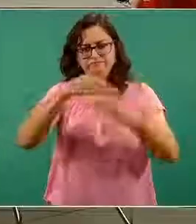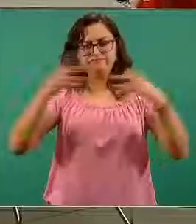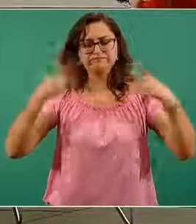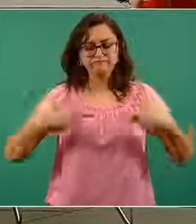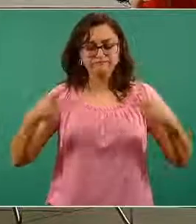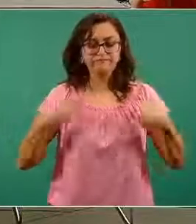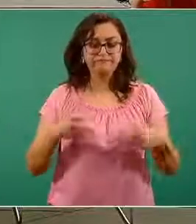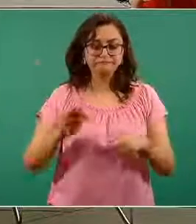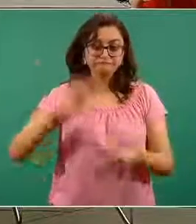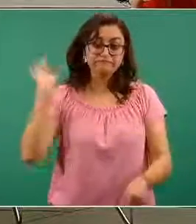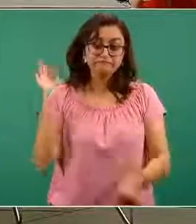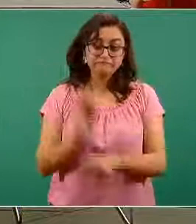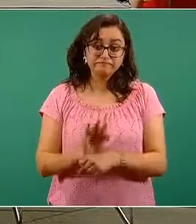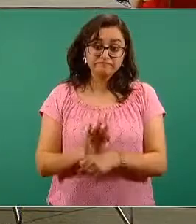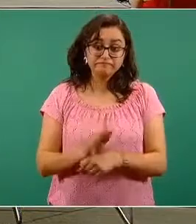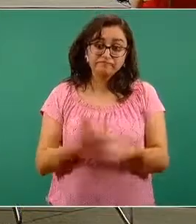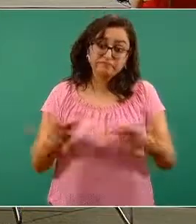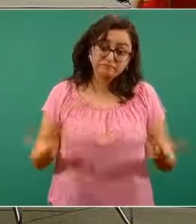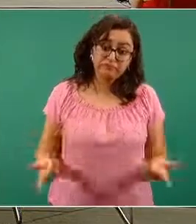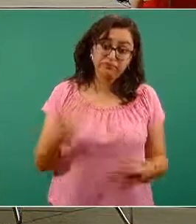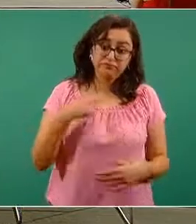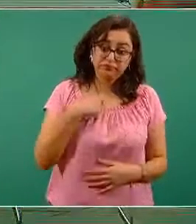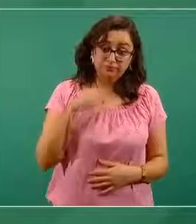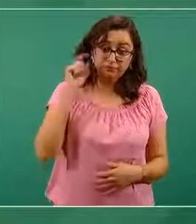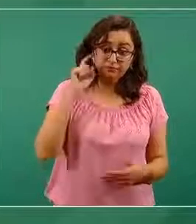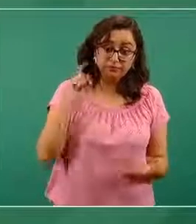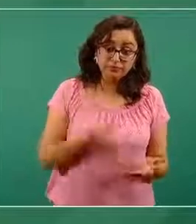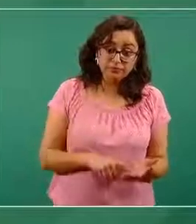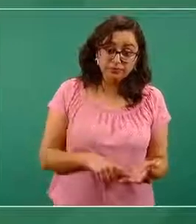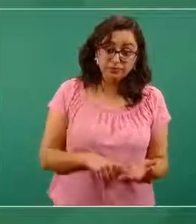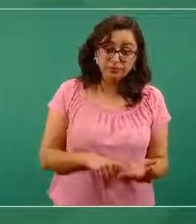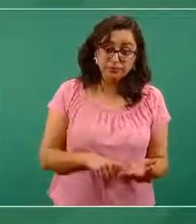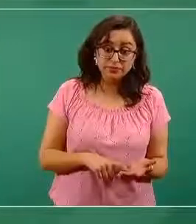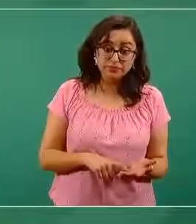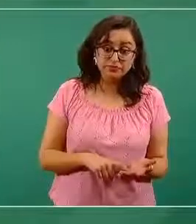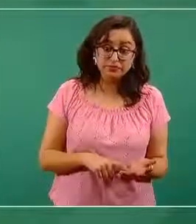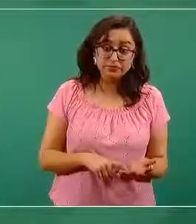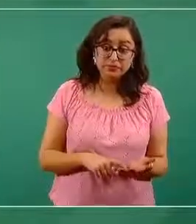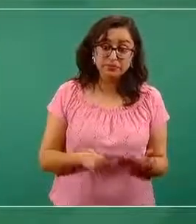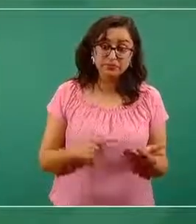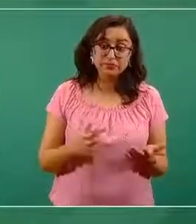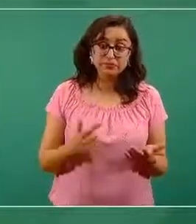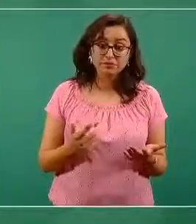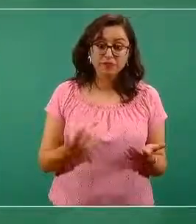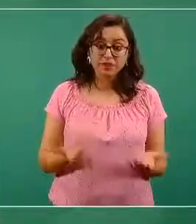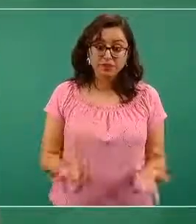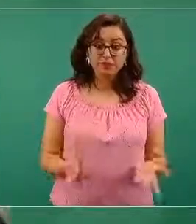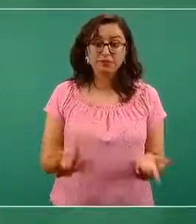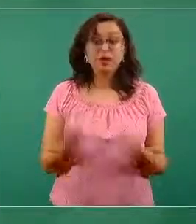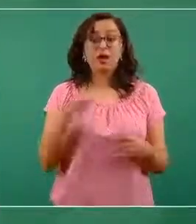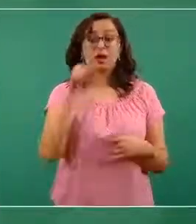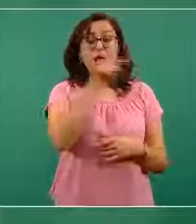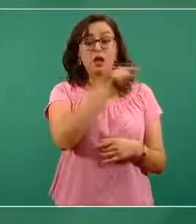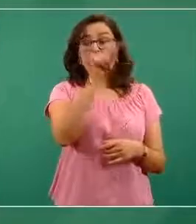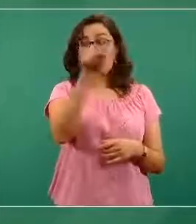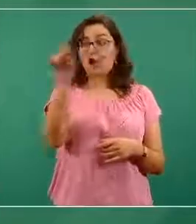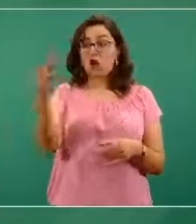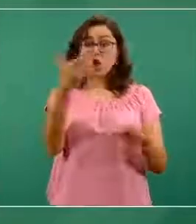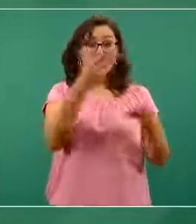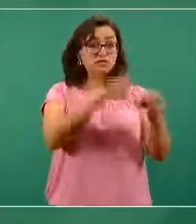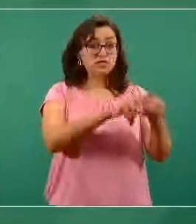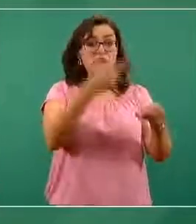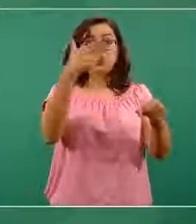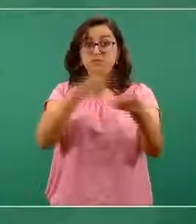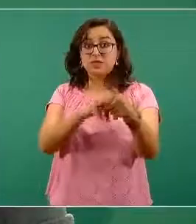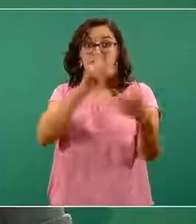personas en nuestro país. Me parece que hay que ver en cada unidad hospitalaria cuáles son